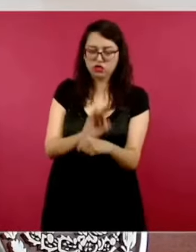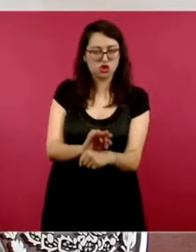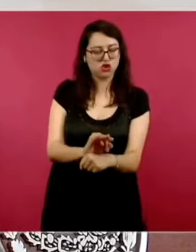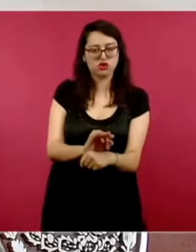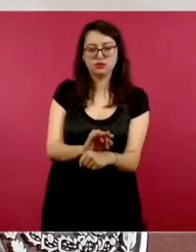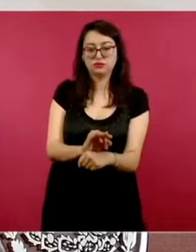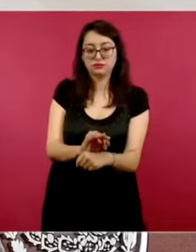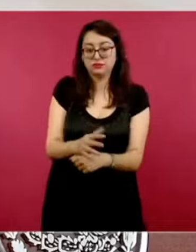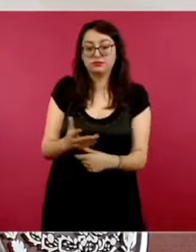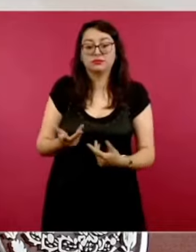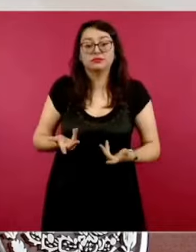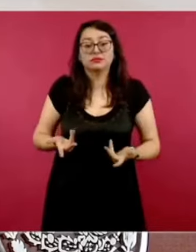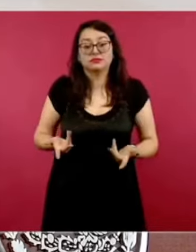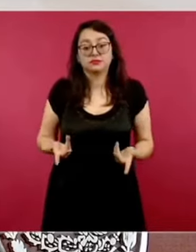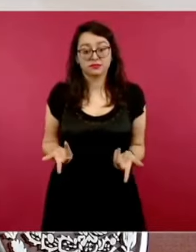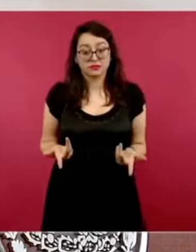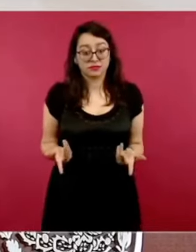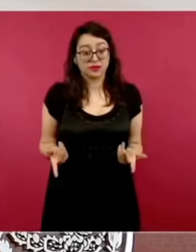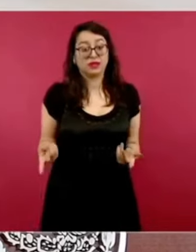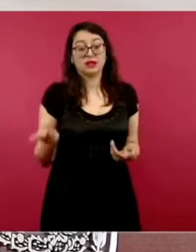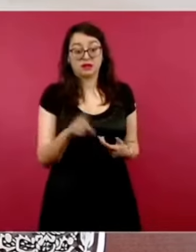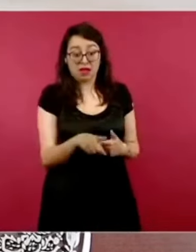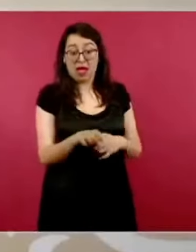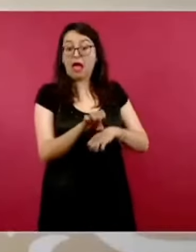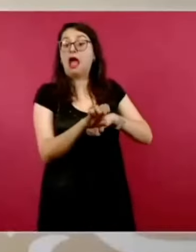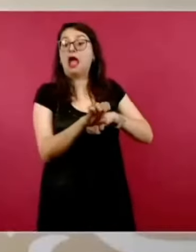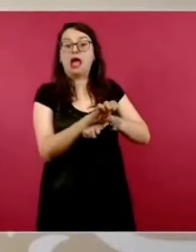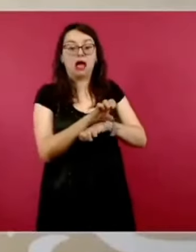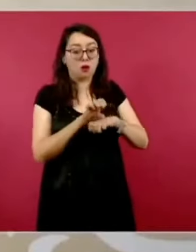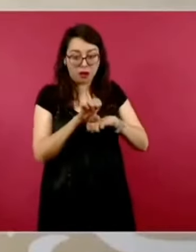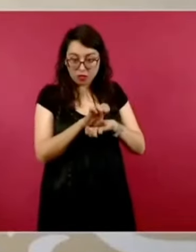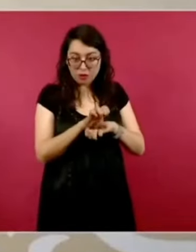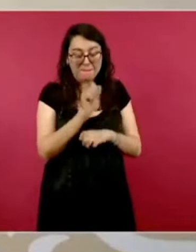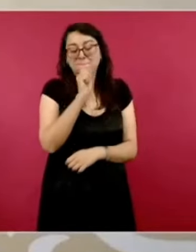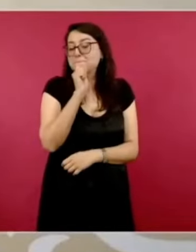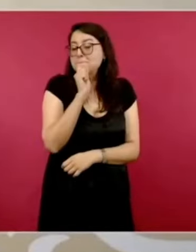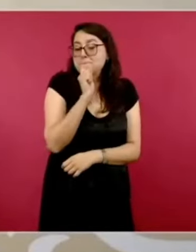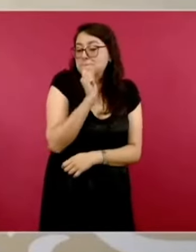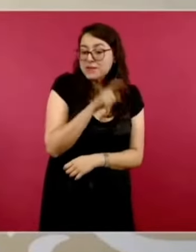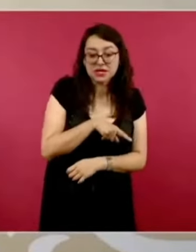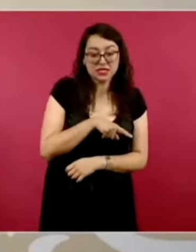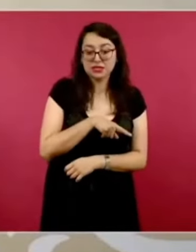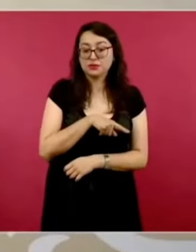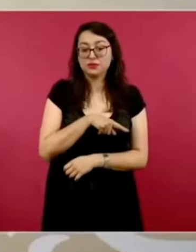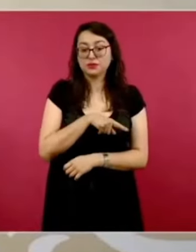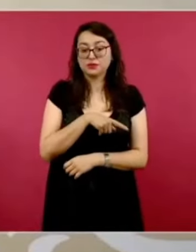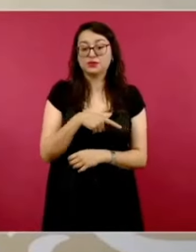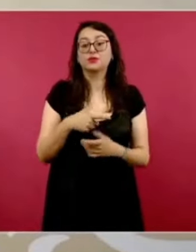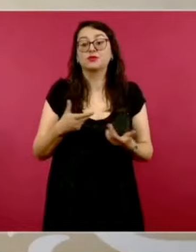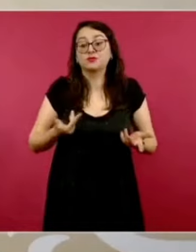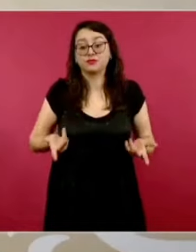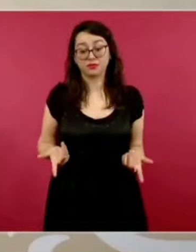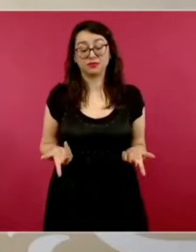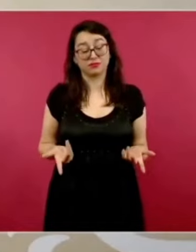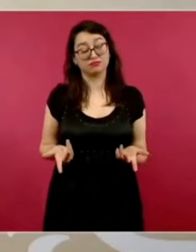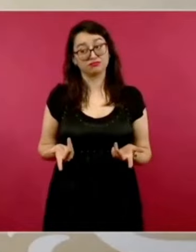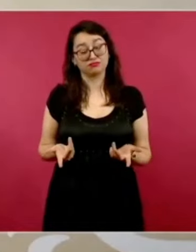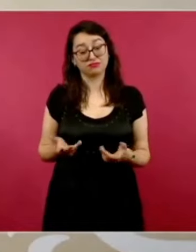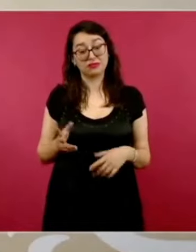Entonces, eso también es para que el pueblo de Ecuador y el pueblo de México sepa.